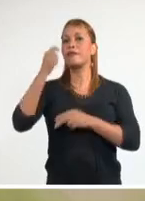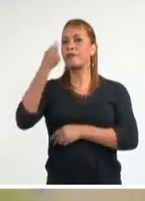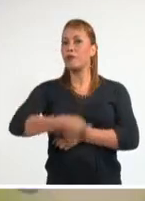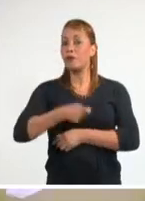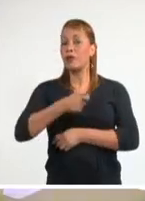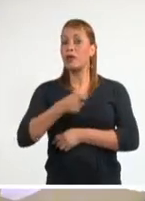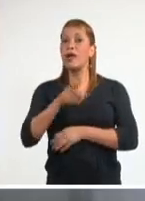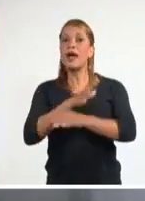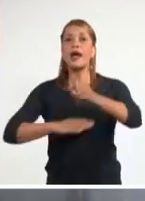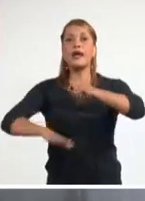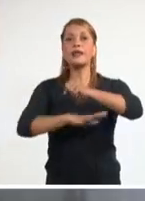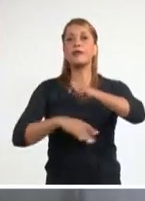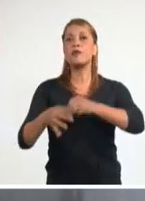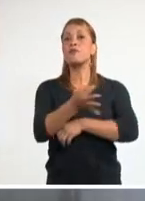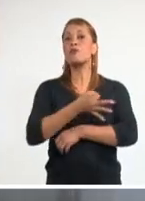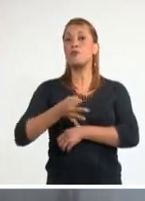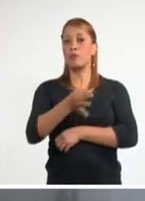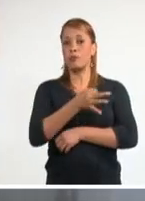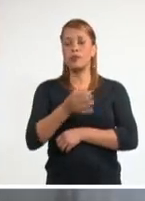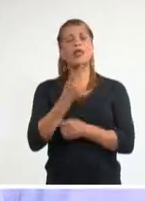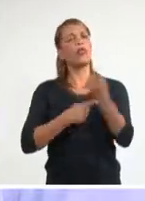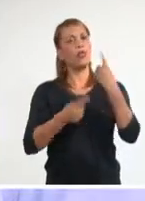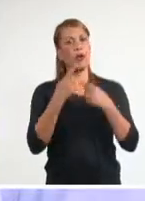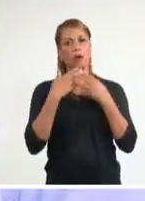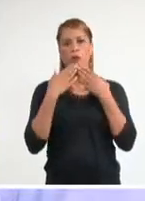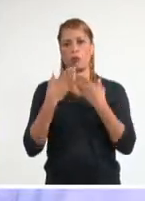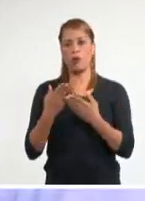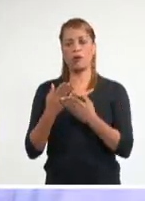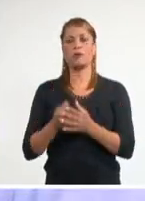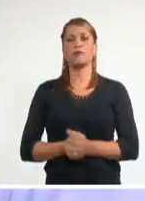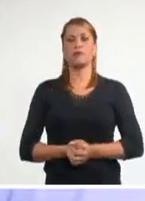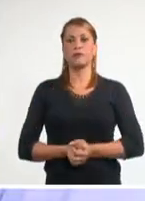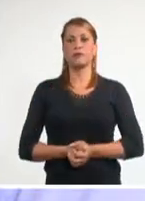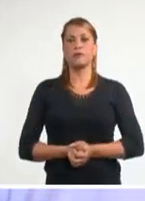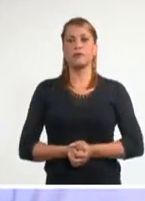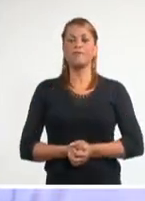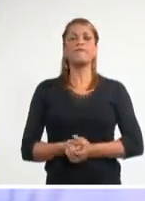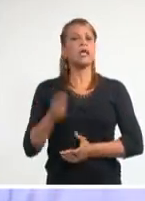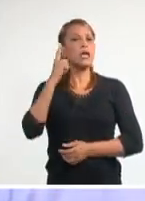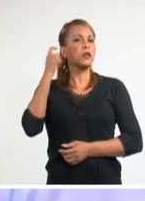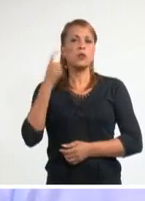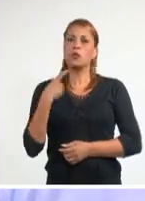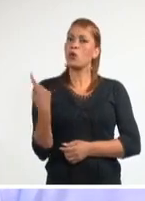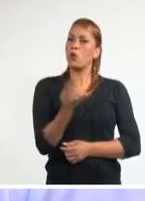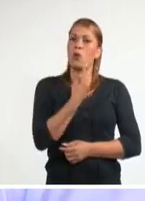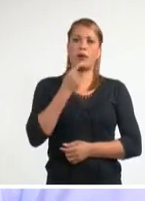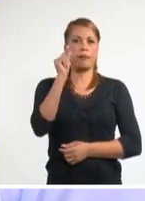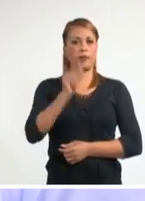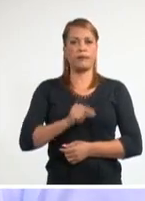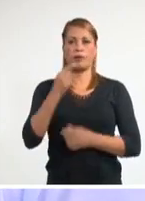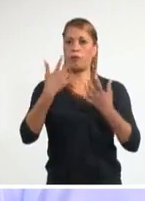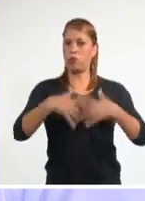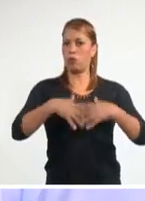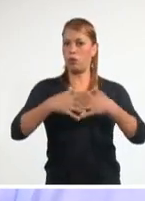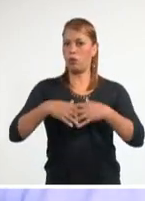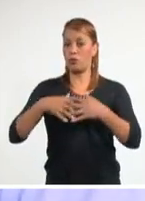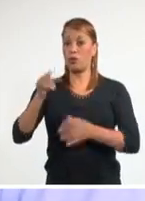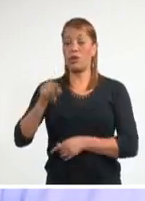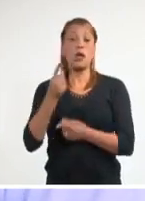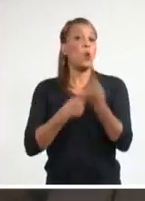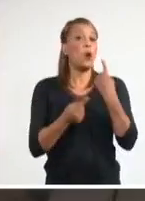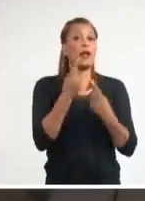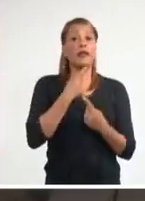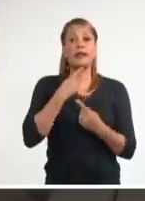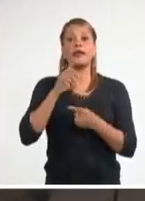nivel de municipio. Creo que es un sueño realizado, yo creo que es el sueño de cualquier productor, o el sueño de cualquier informático